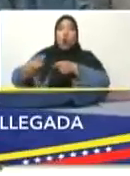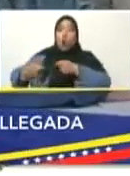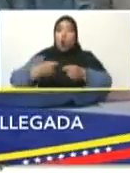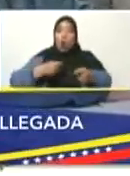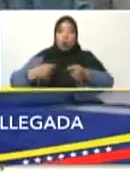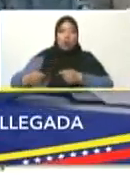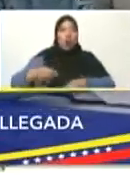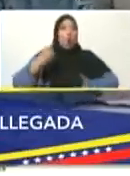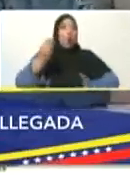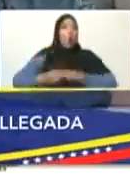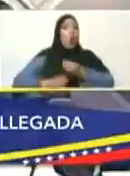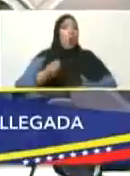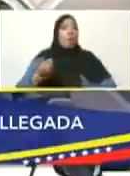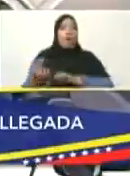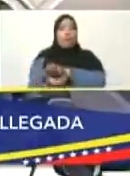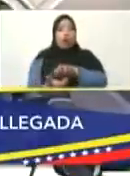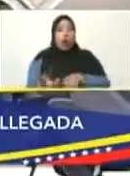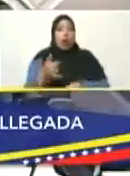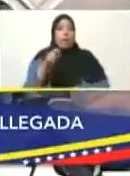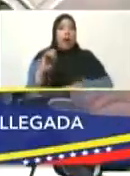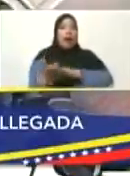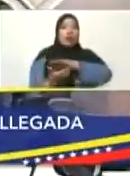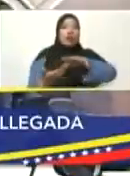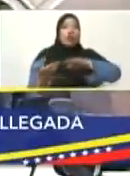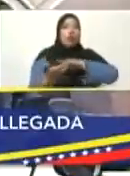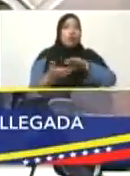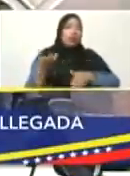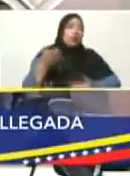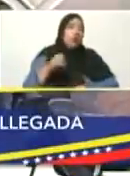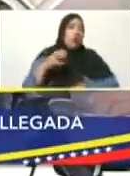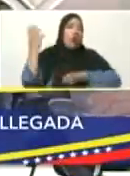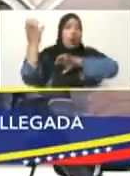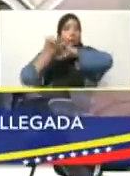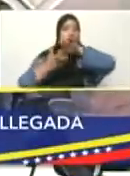acción. General de División Raúl Antonio Paredes.